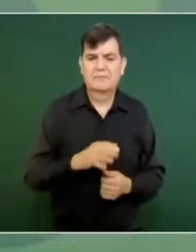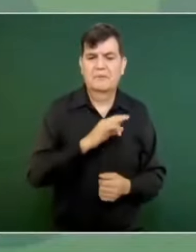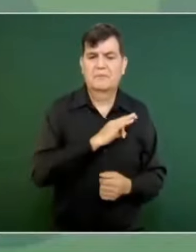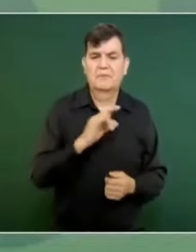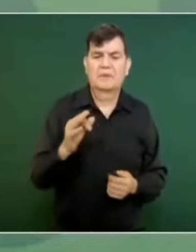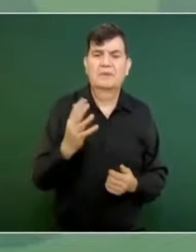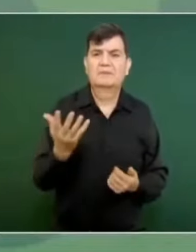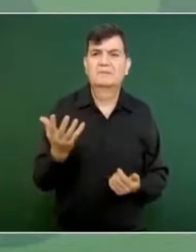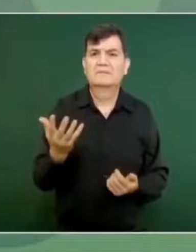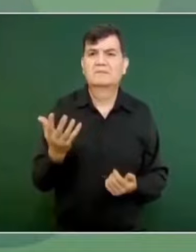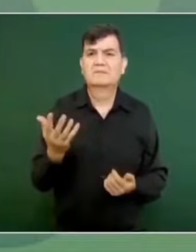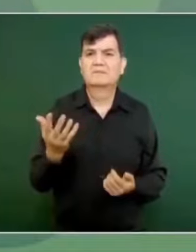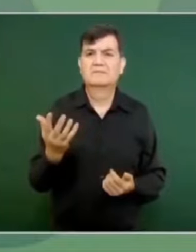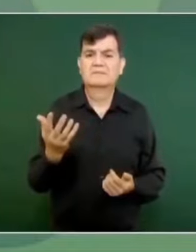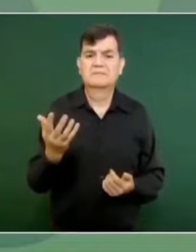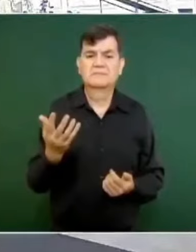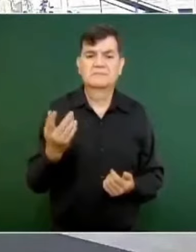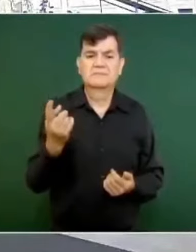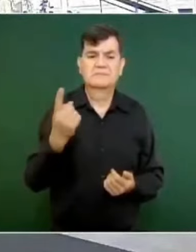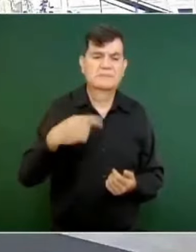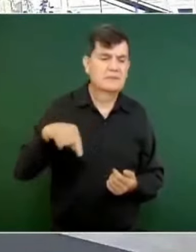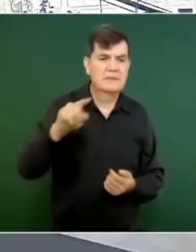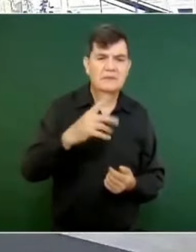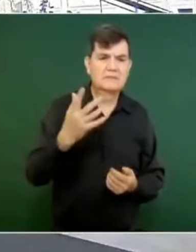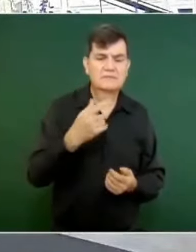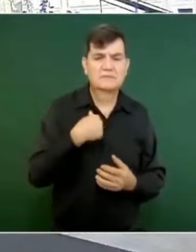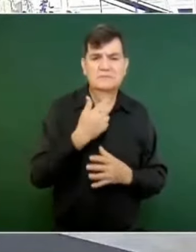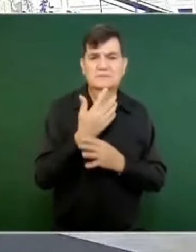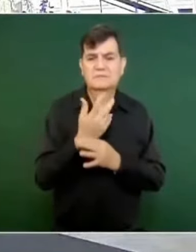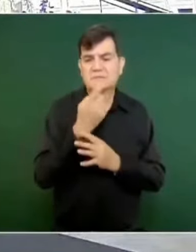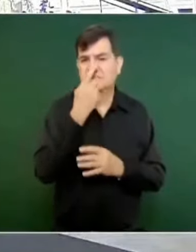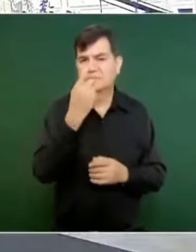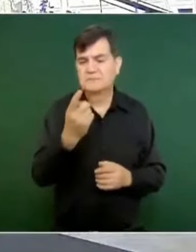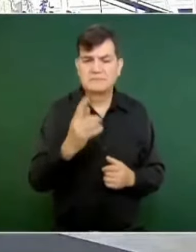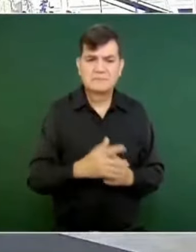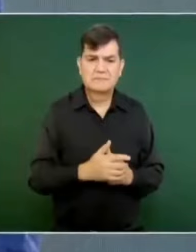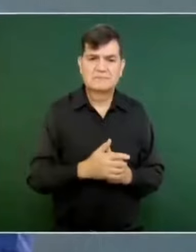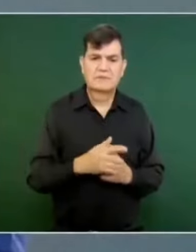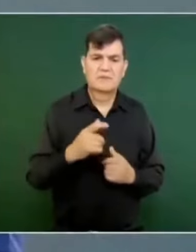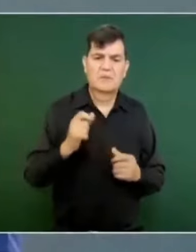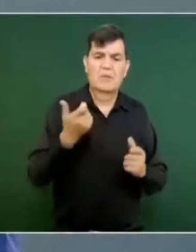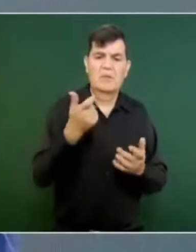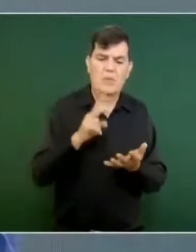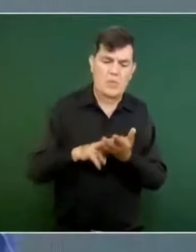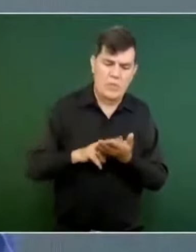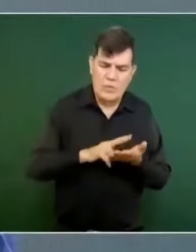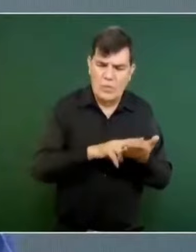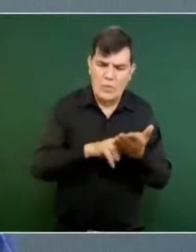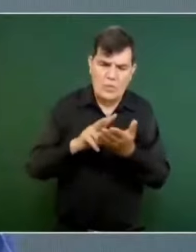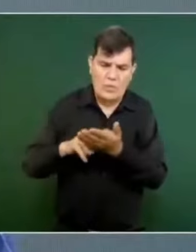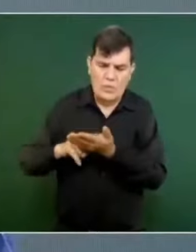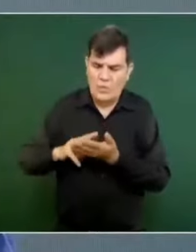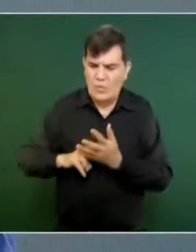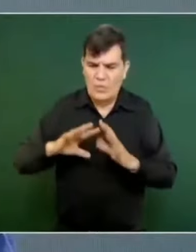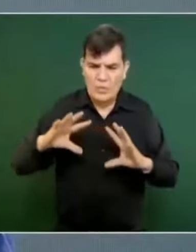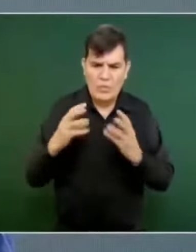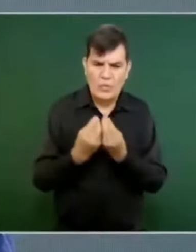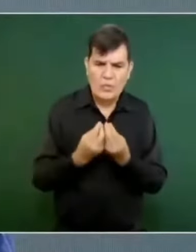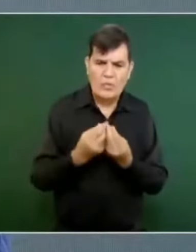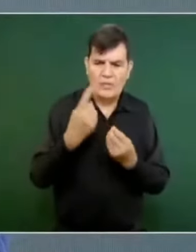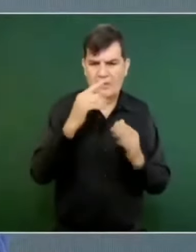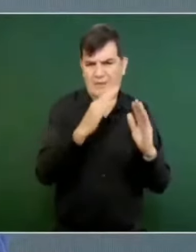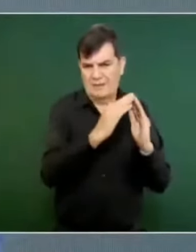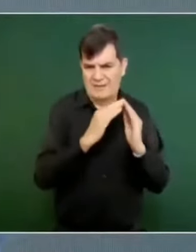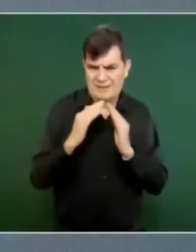ellos decir todo el costo de las viviendas,